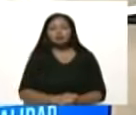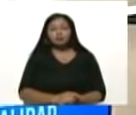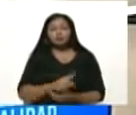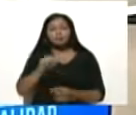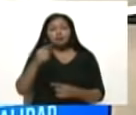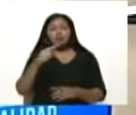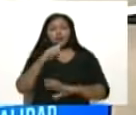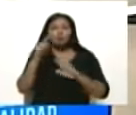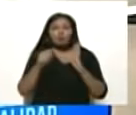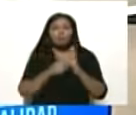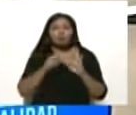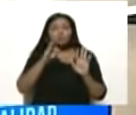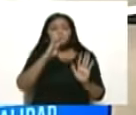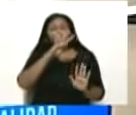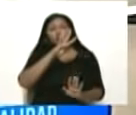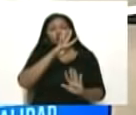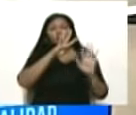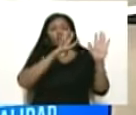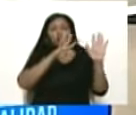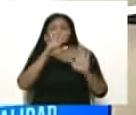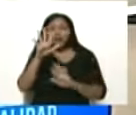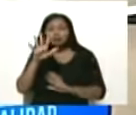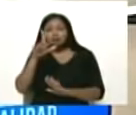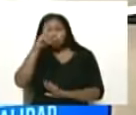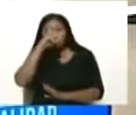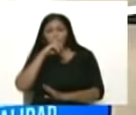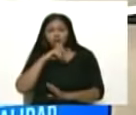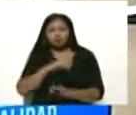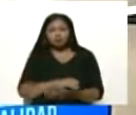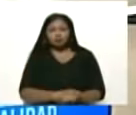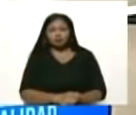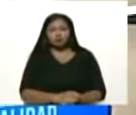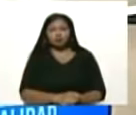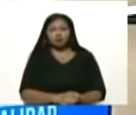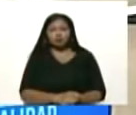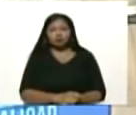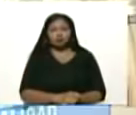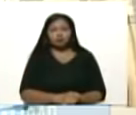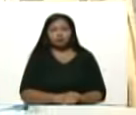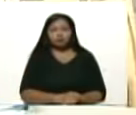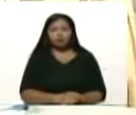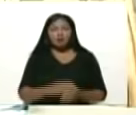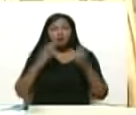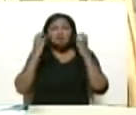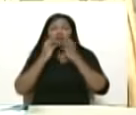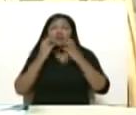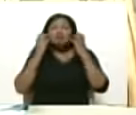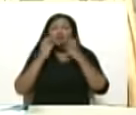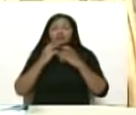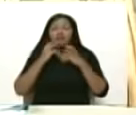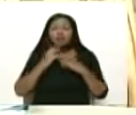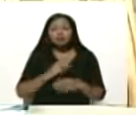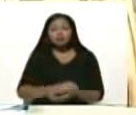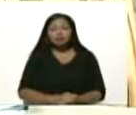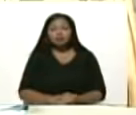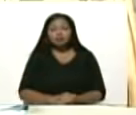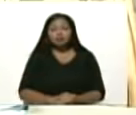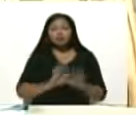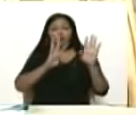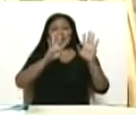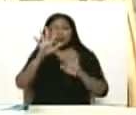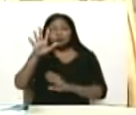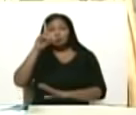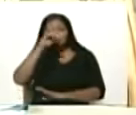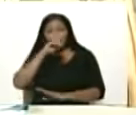cumple noventa y cinco años, Fidel. Fidel, Fidel, Fidel, noventa y cinco